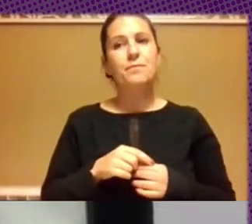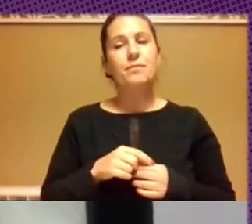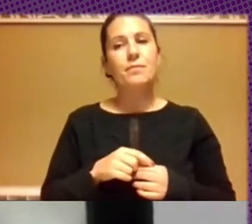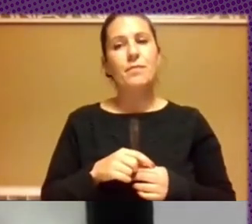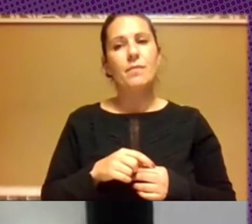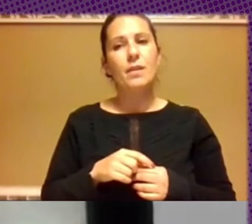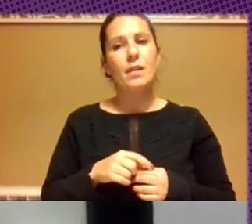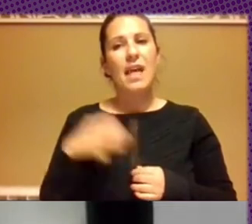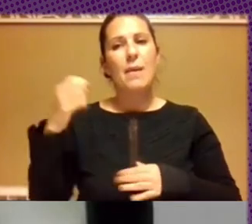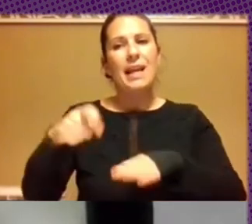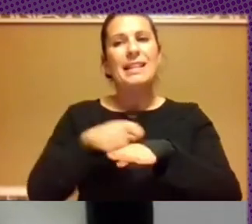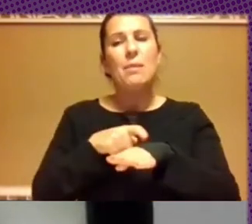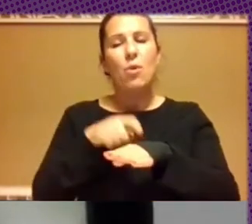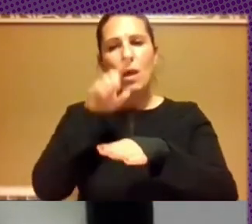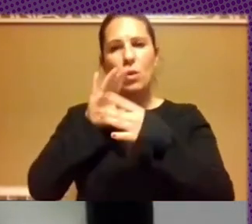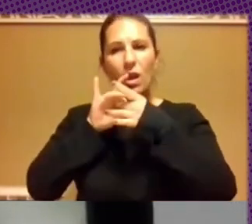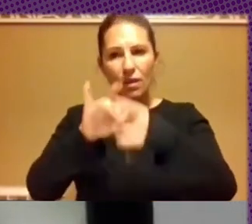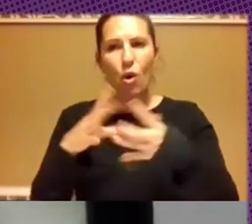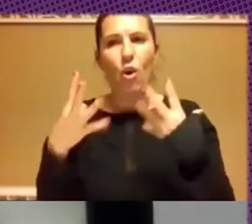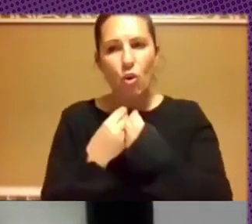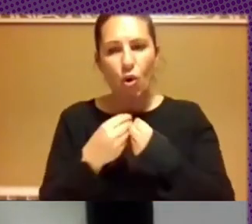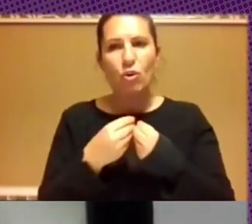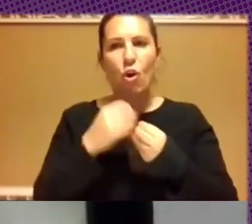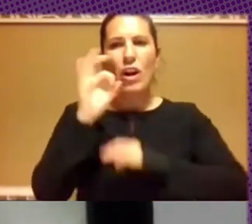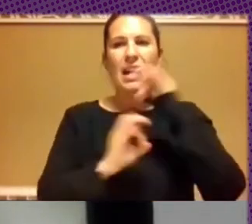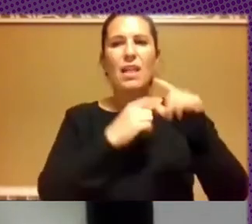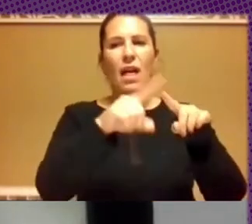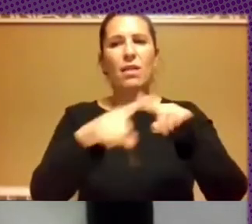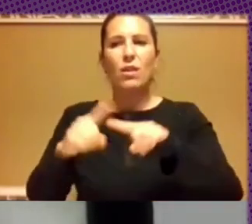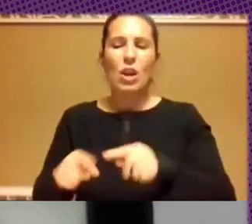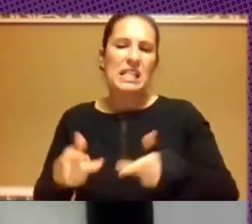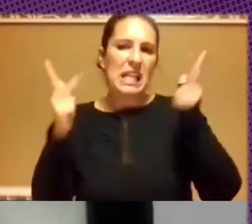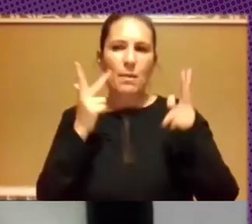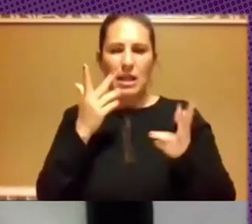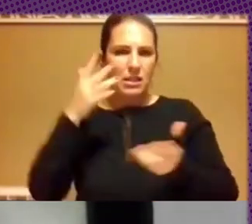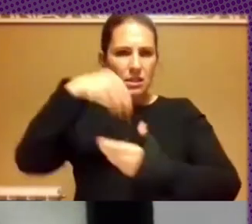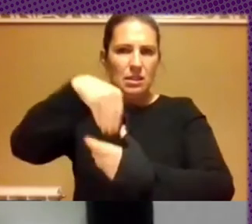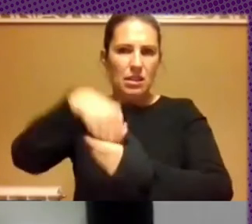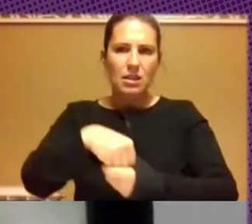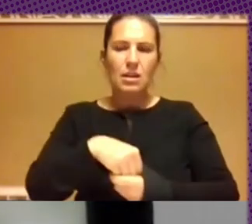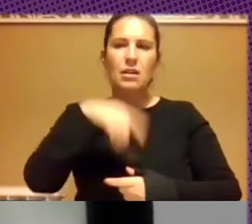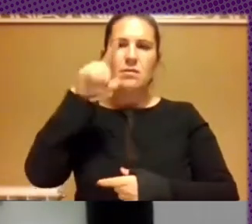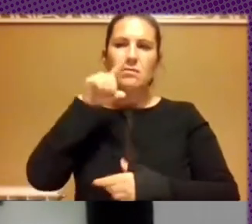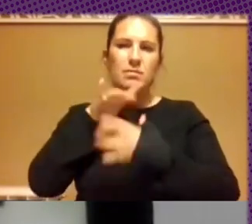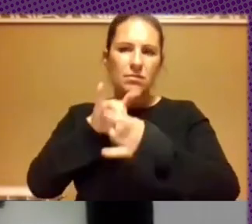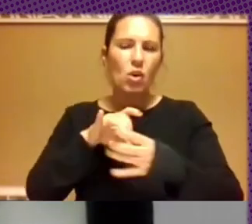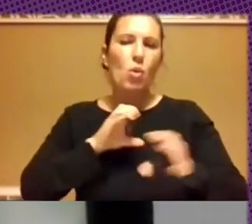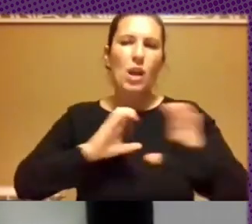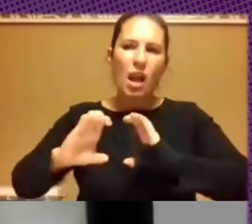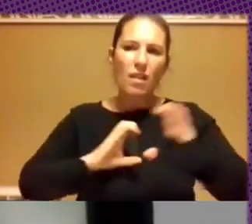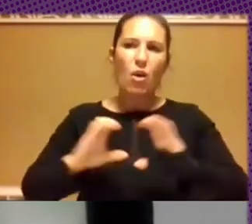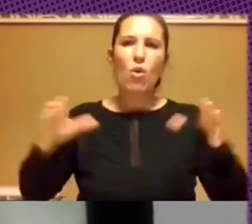tipo de vinculación con distintos tipos de organizaciones libres del pueblo que tiene que ver también con la comunicación